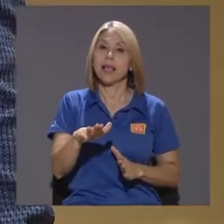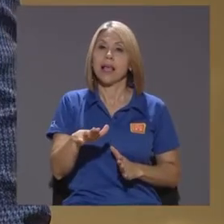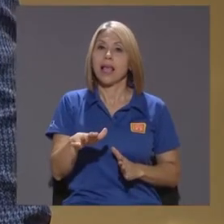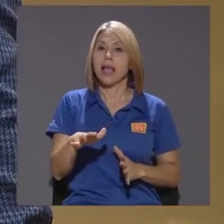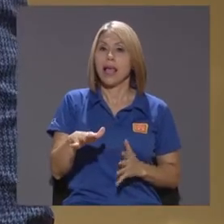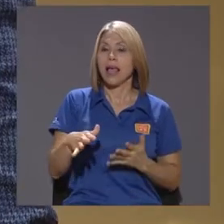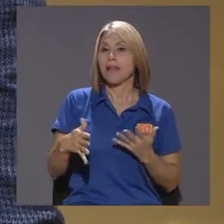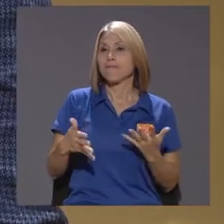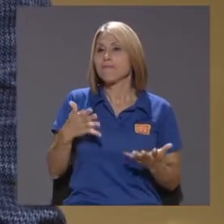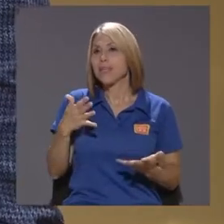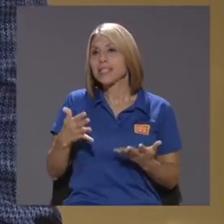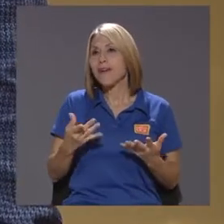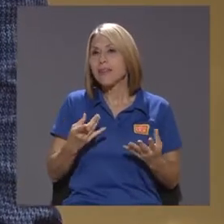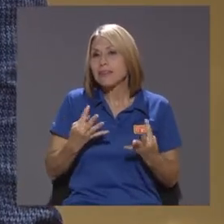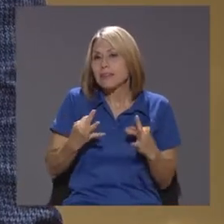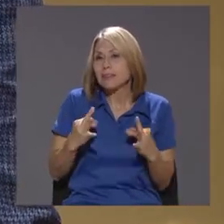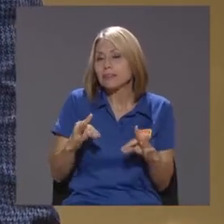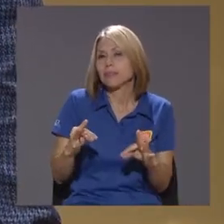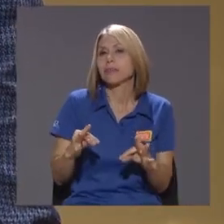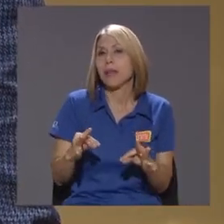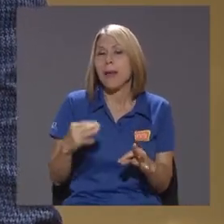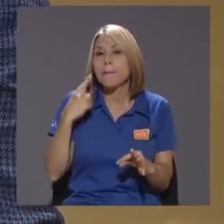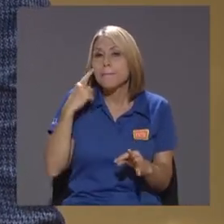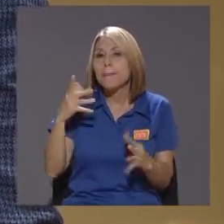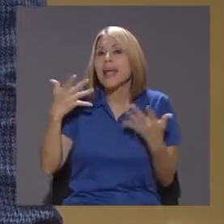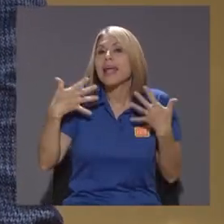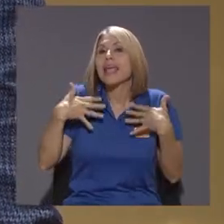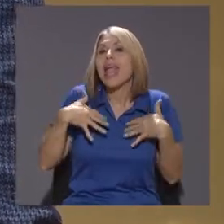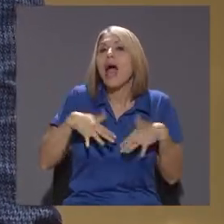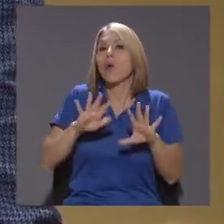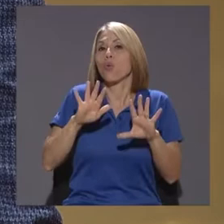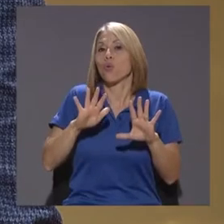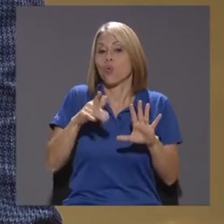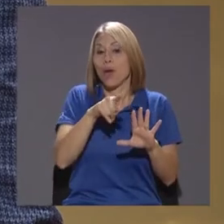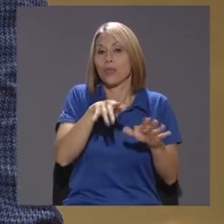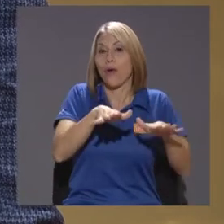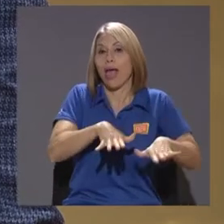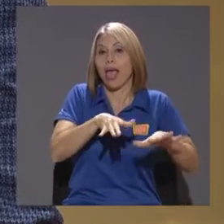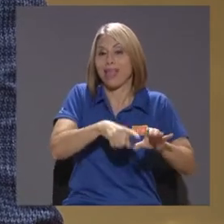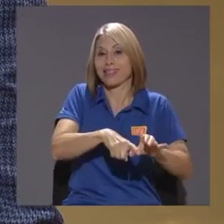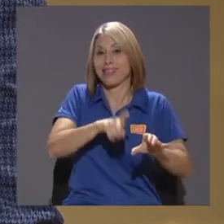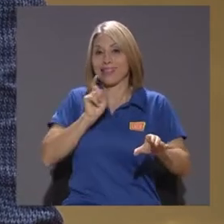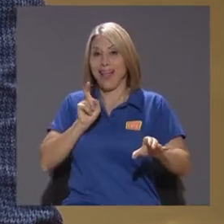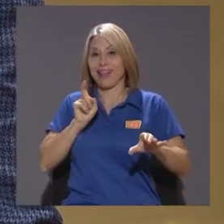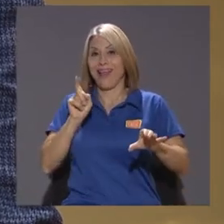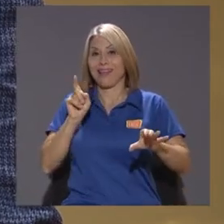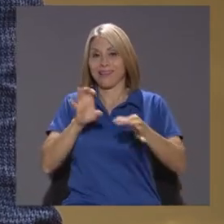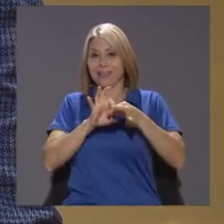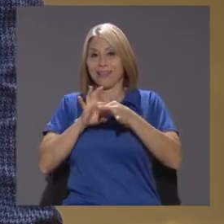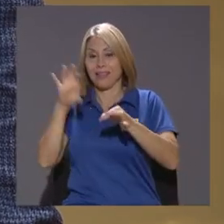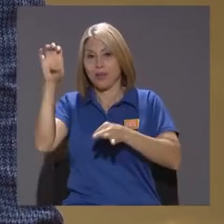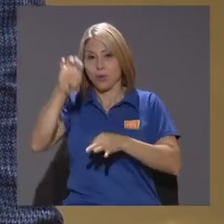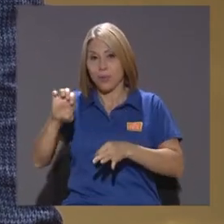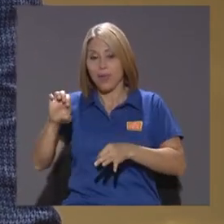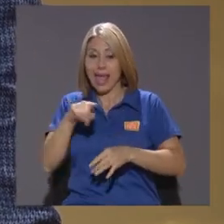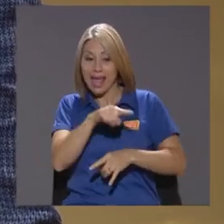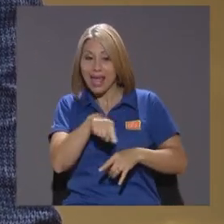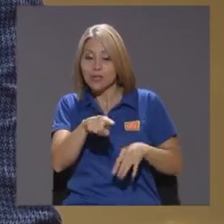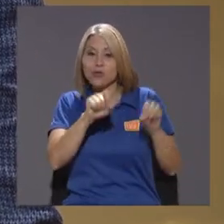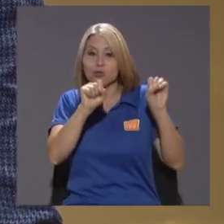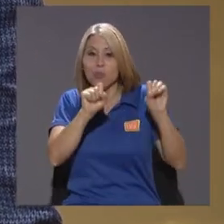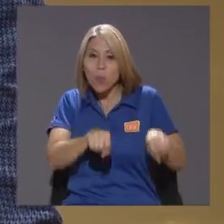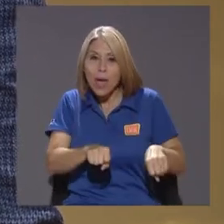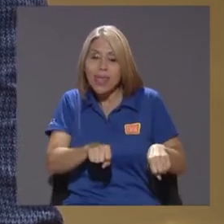Pulseándola Como decimos De lotico Para que aun cuando Desalgan Ellos puedan Asumiendo Ciertos